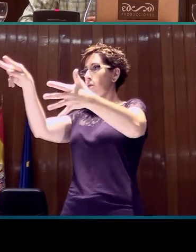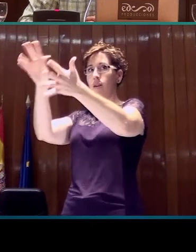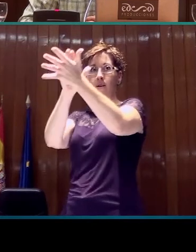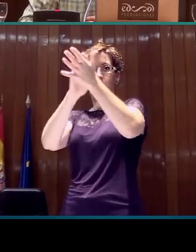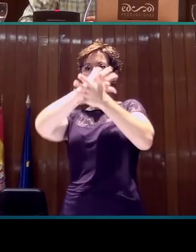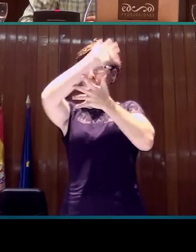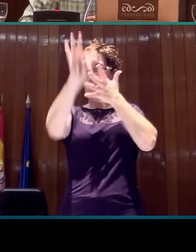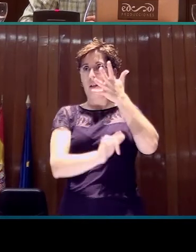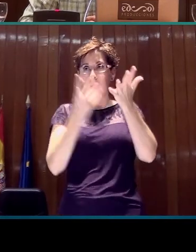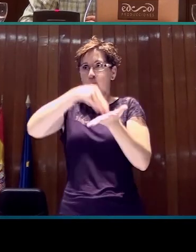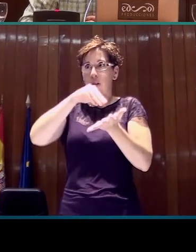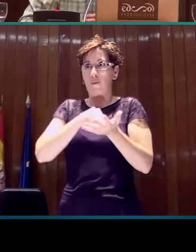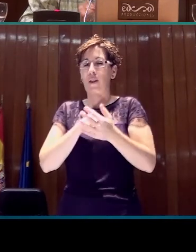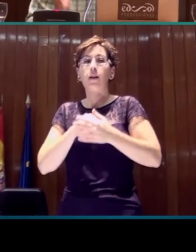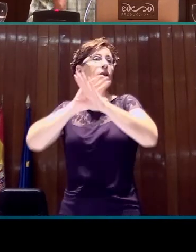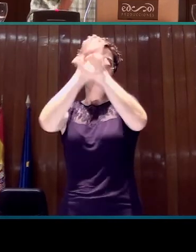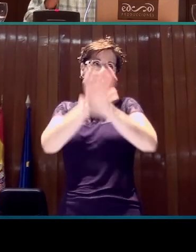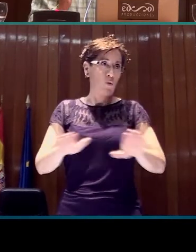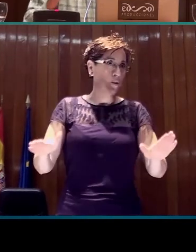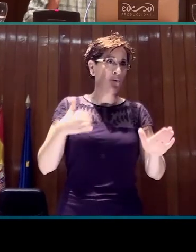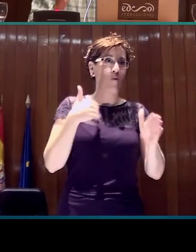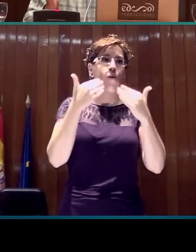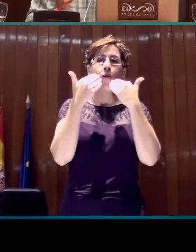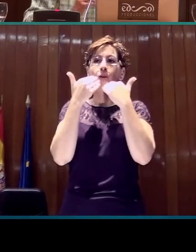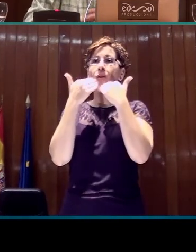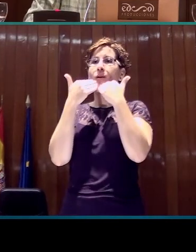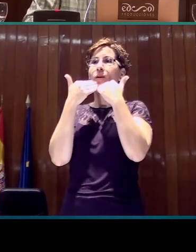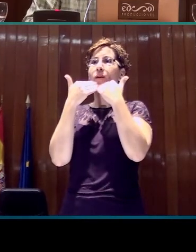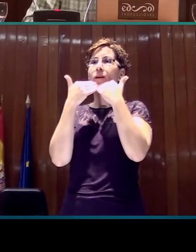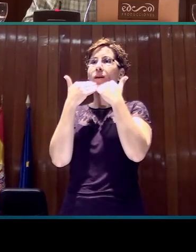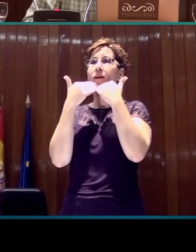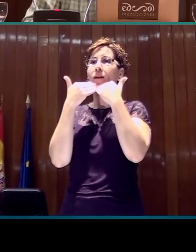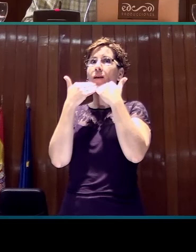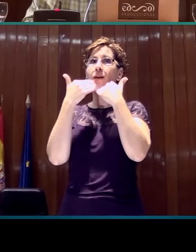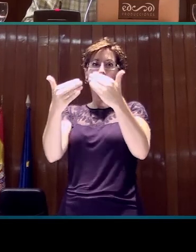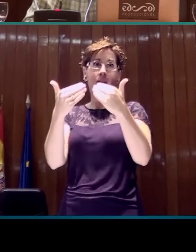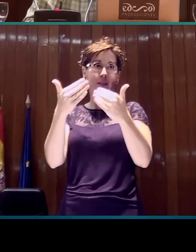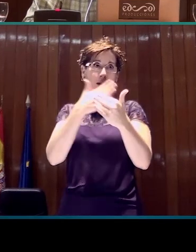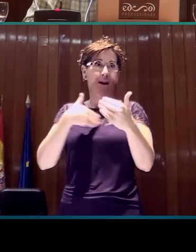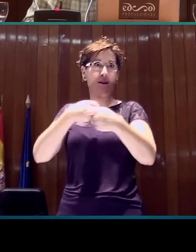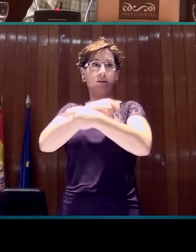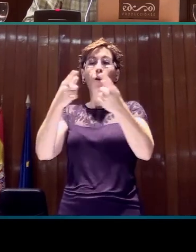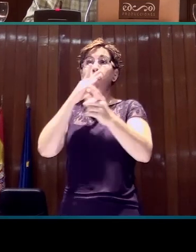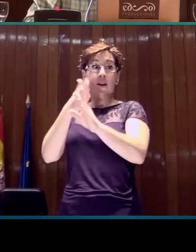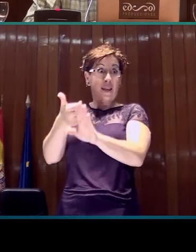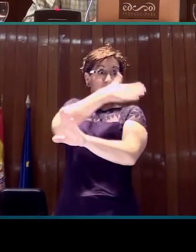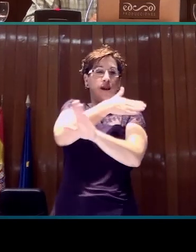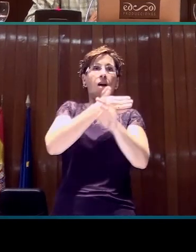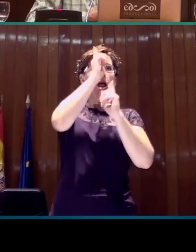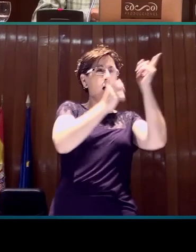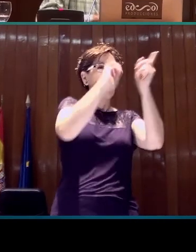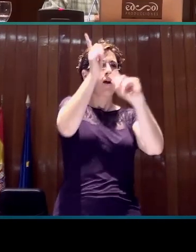Por último, solo quiero dar las gracias. Gracias. Durante este tiempo he tenido la oportunidad de mantener conversaciones que me han resultado